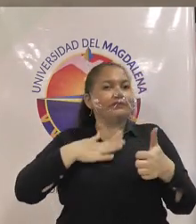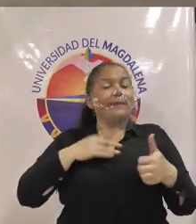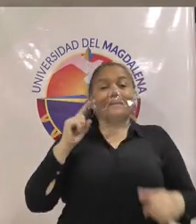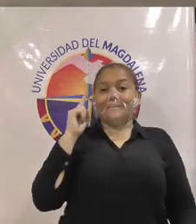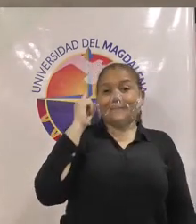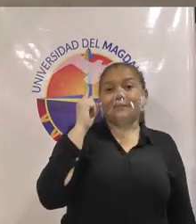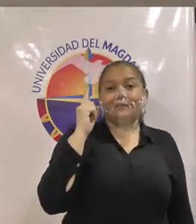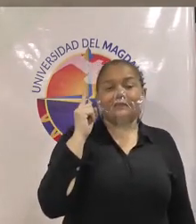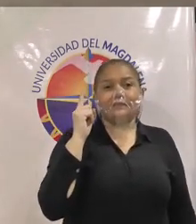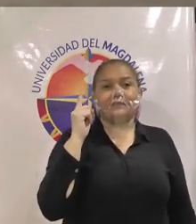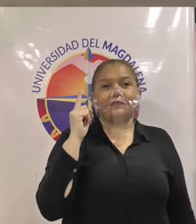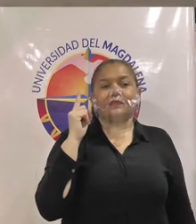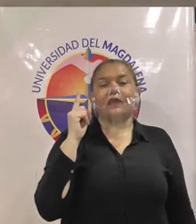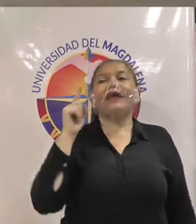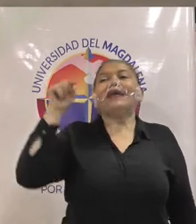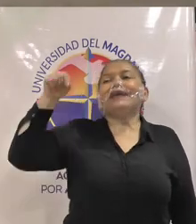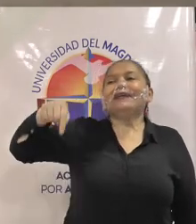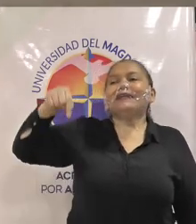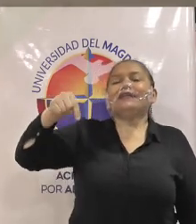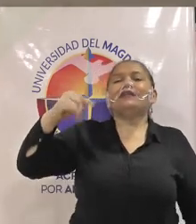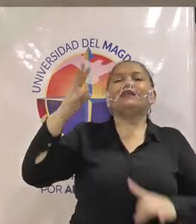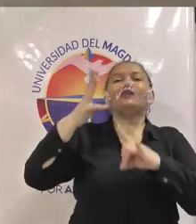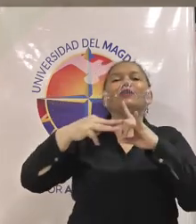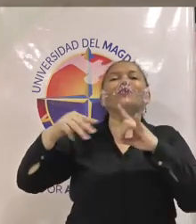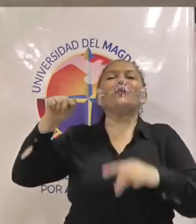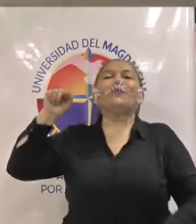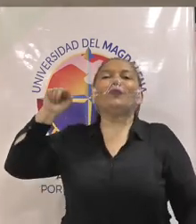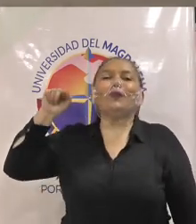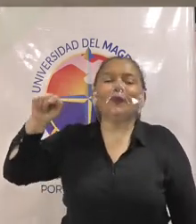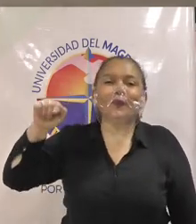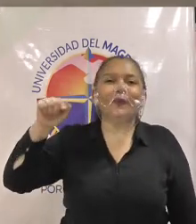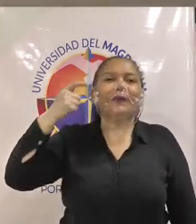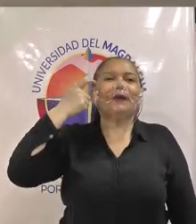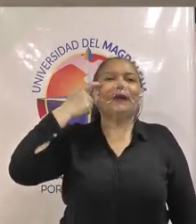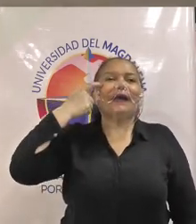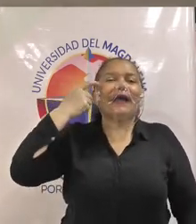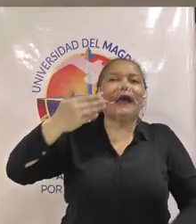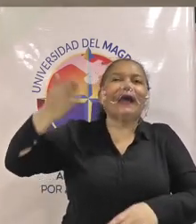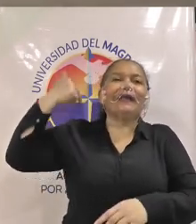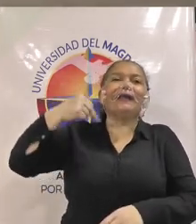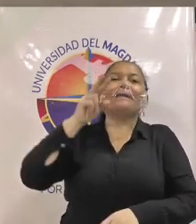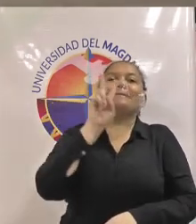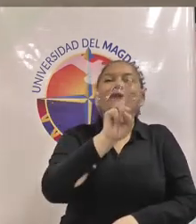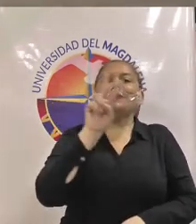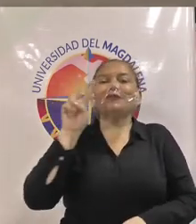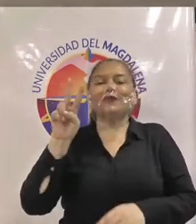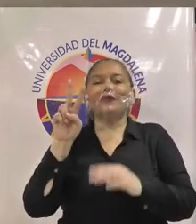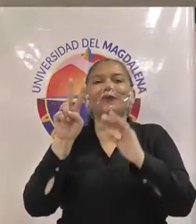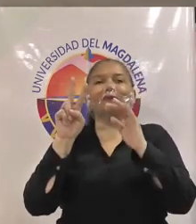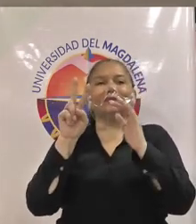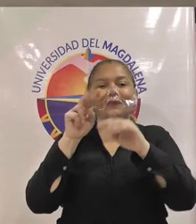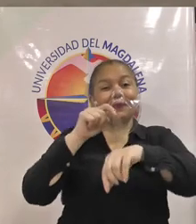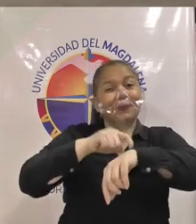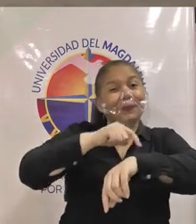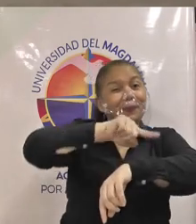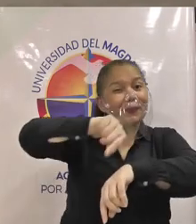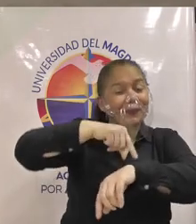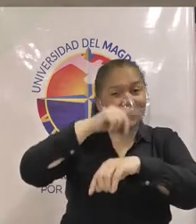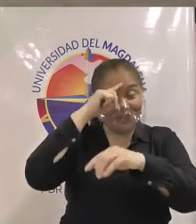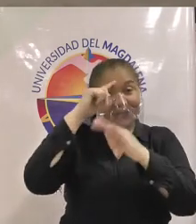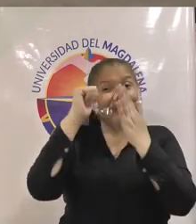primero que la universidad vuelva a los 22 créditos académicos como anteriormente lo teníamos